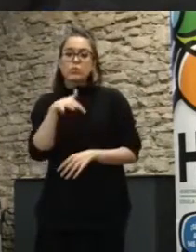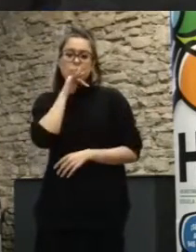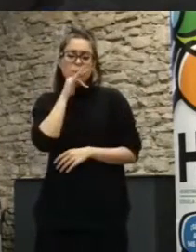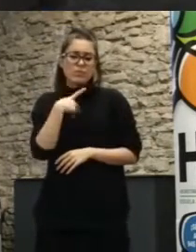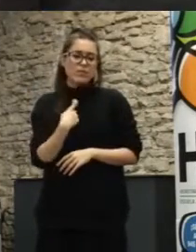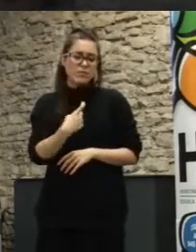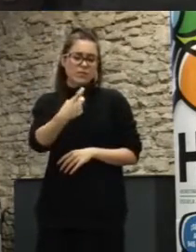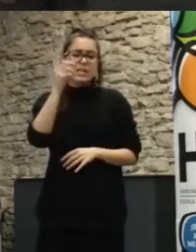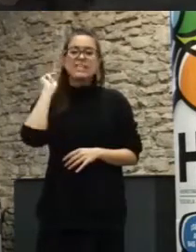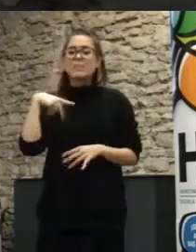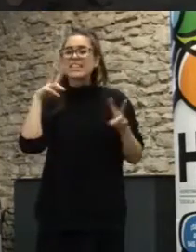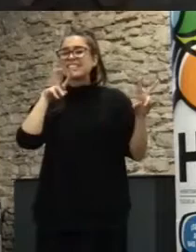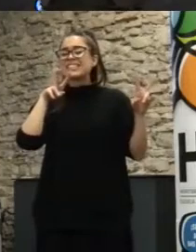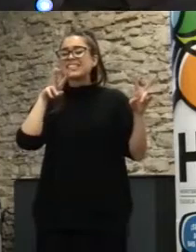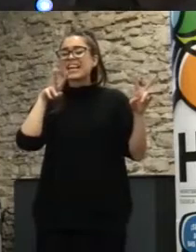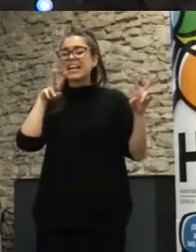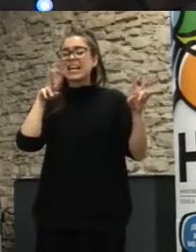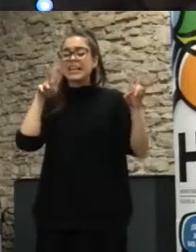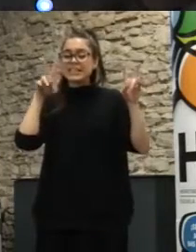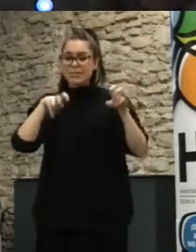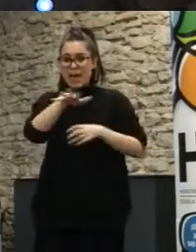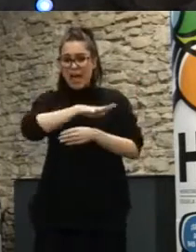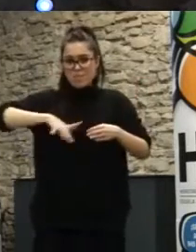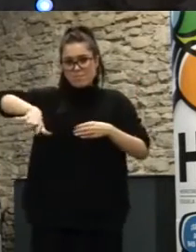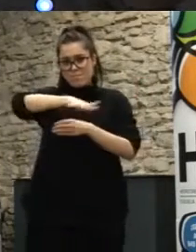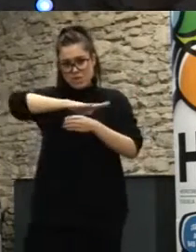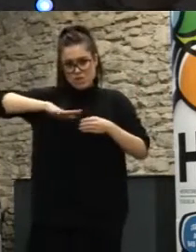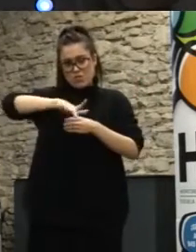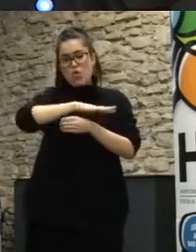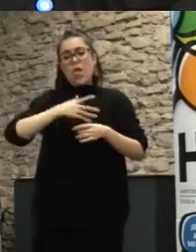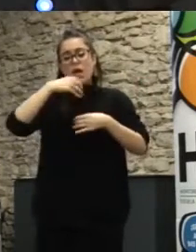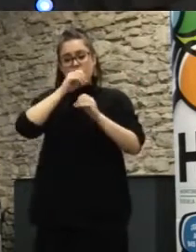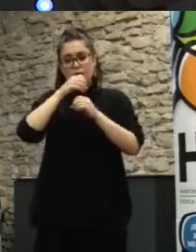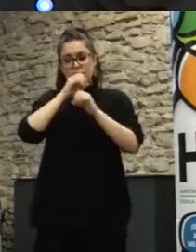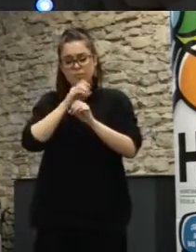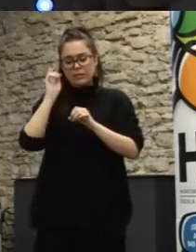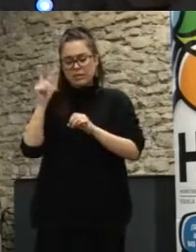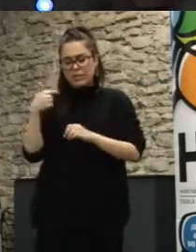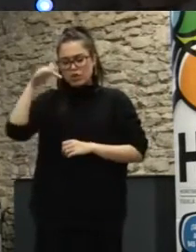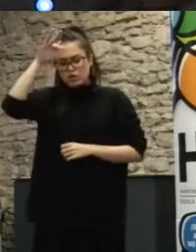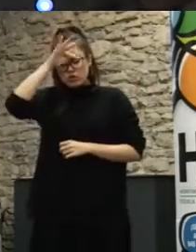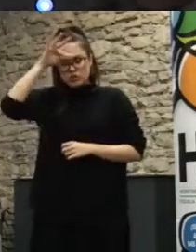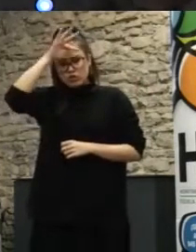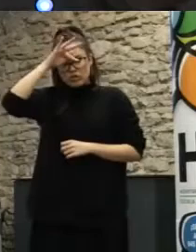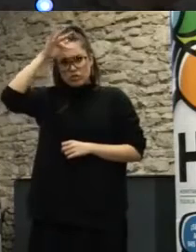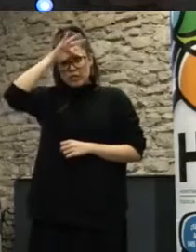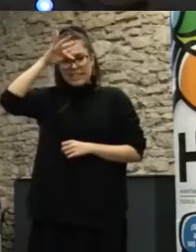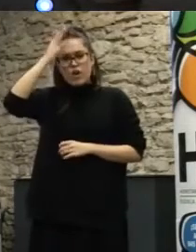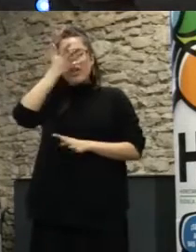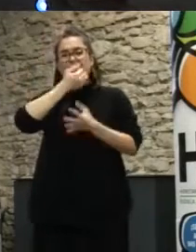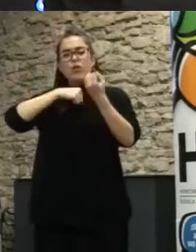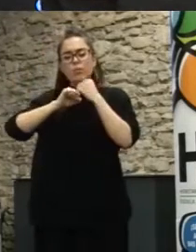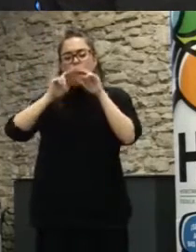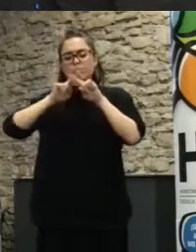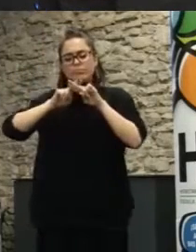A nivel de laboratorio, está demostrado y con el uso de teoría del comportamiento,